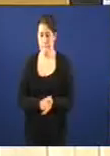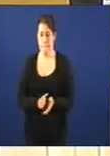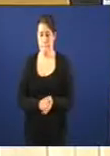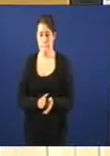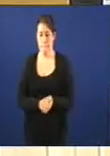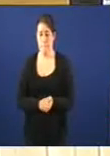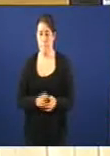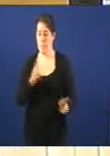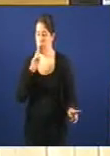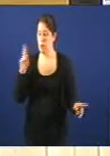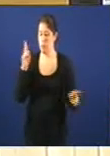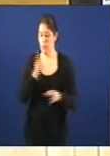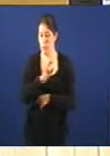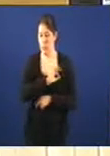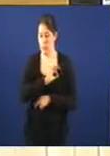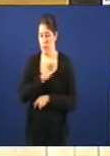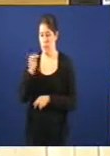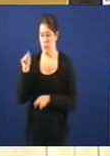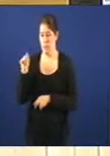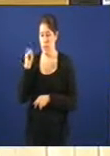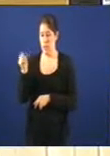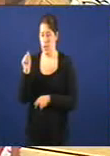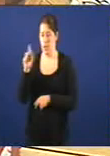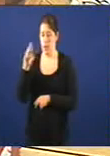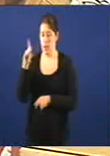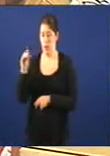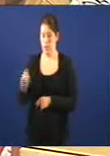Ten a palabra para a réplica o señor Fajardo Recouso